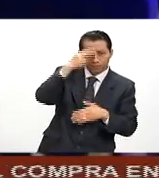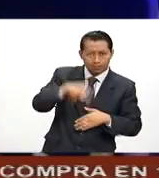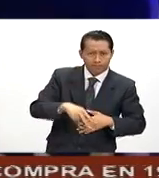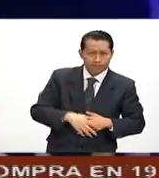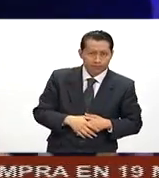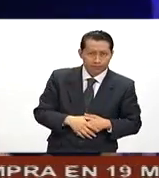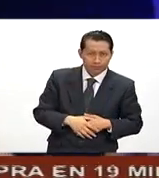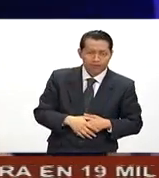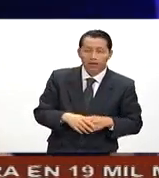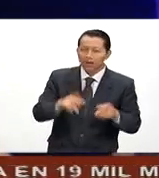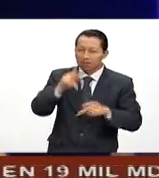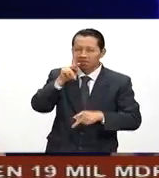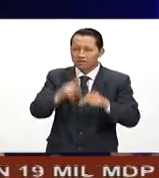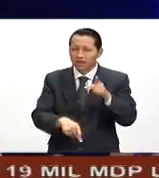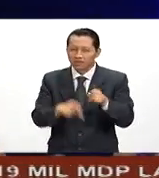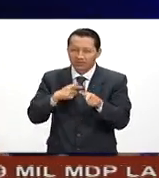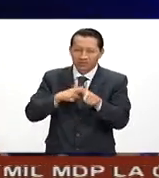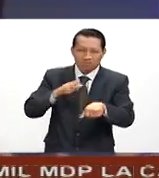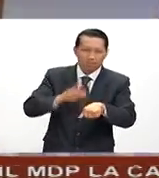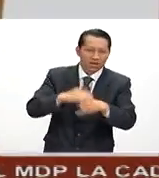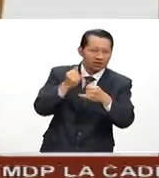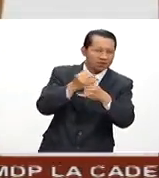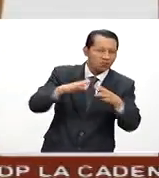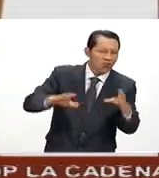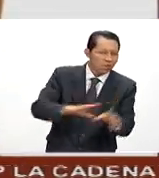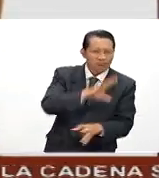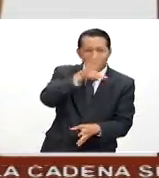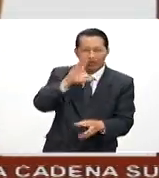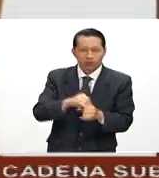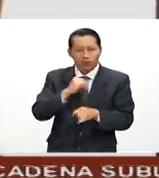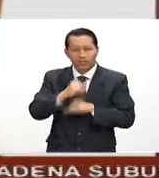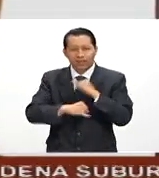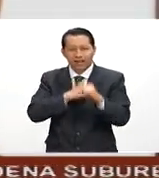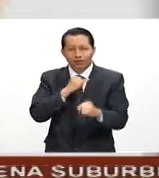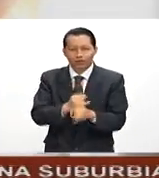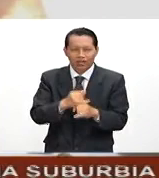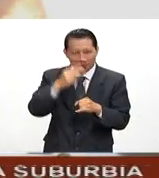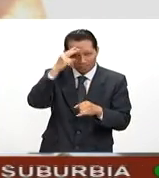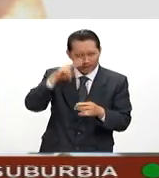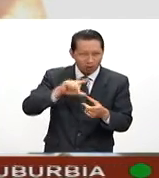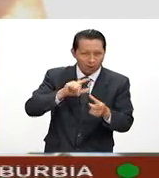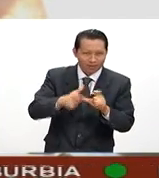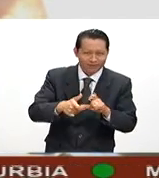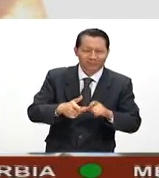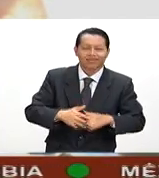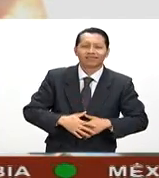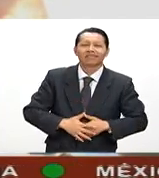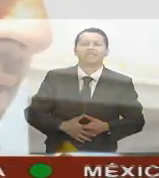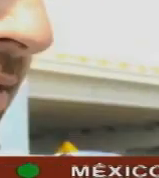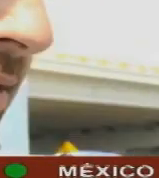Vamos a hacer una breve pausa. Regresamos con toda la información internacional. Esto es México al Vida.